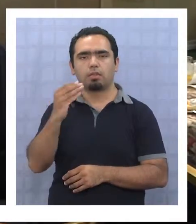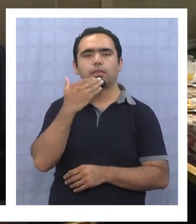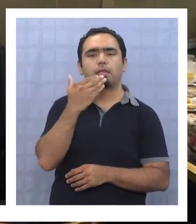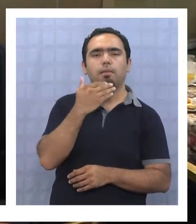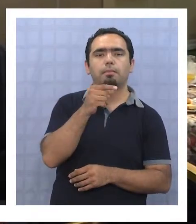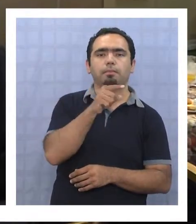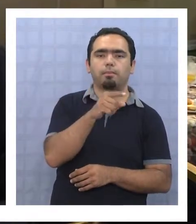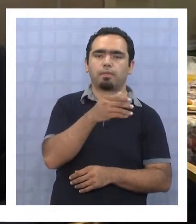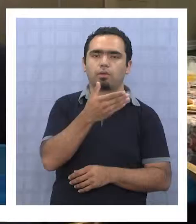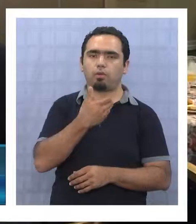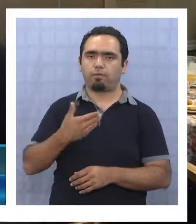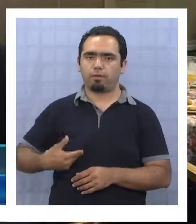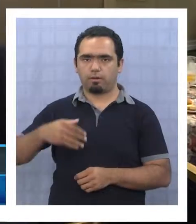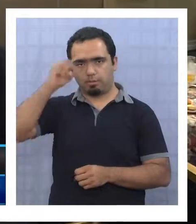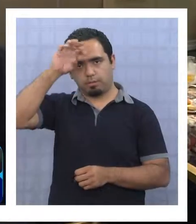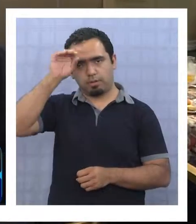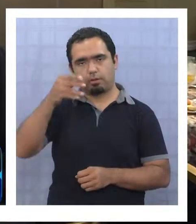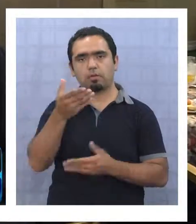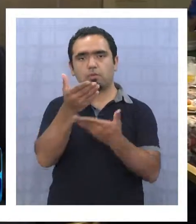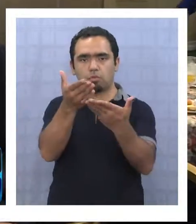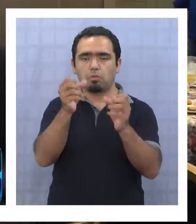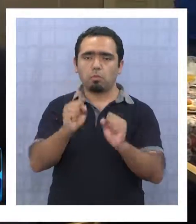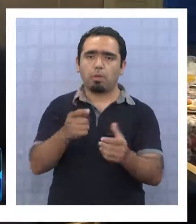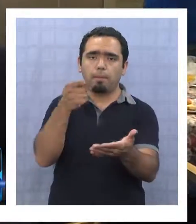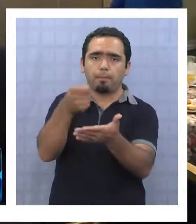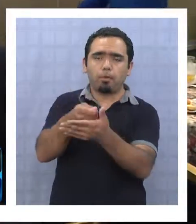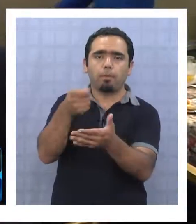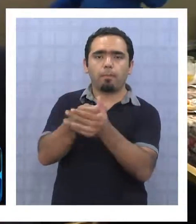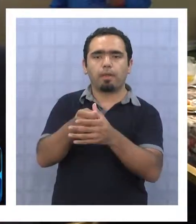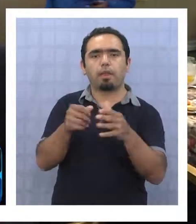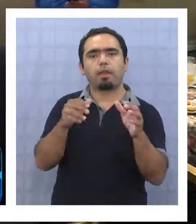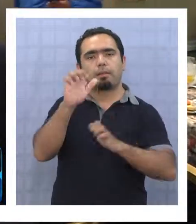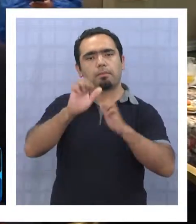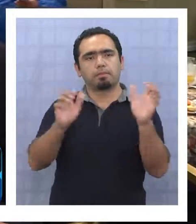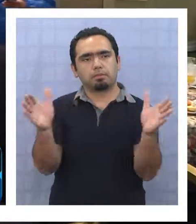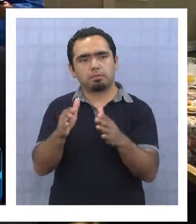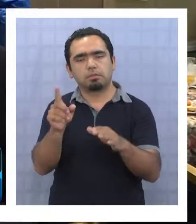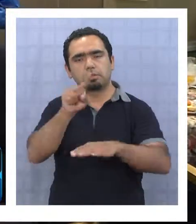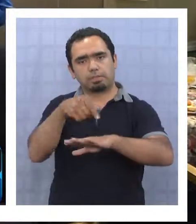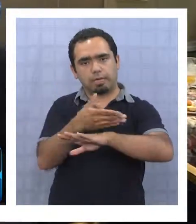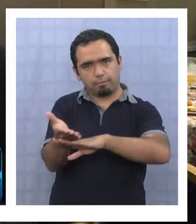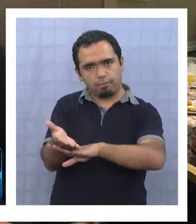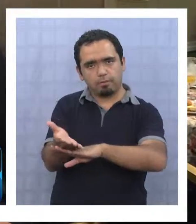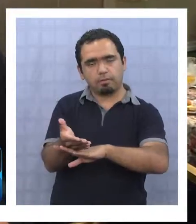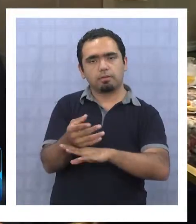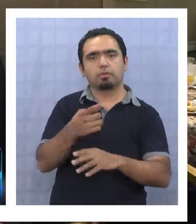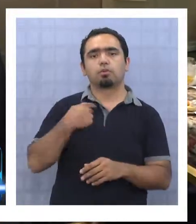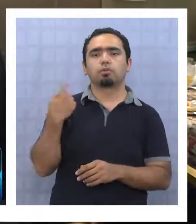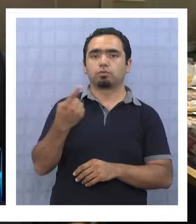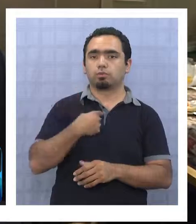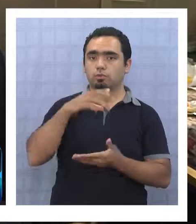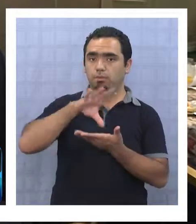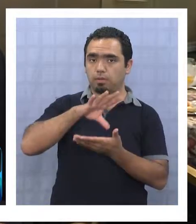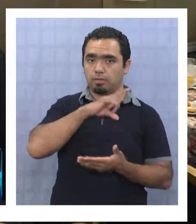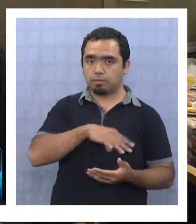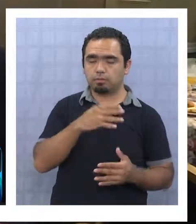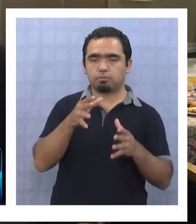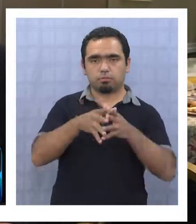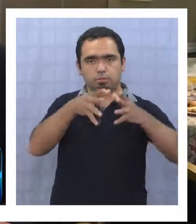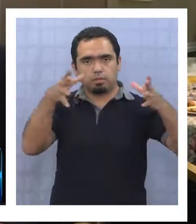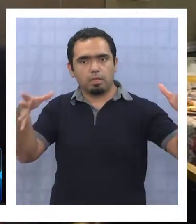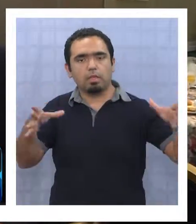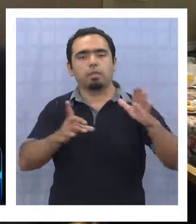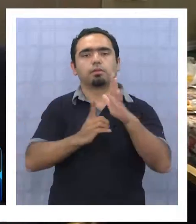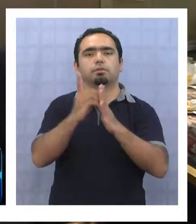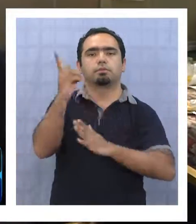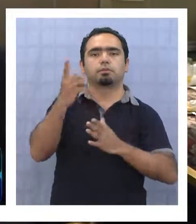Queremos que usted prefiera y compre las MIPES, sus productos y sus servicios. De esa manera, nuestro país va a crecer, se va a